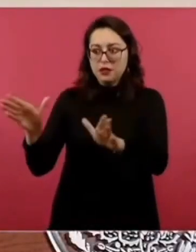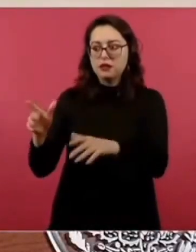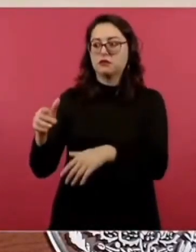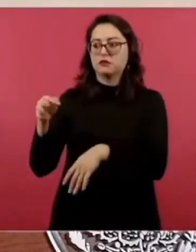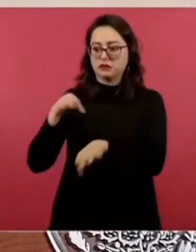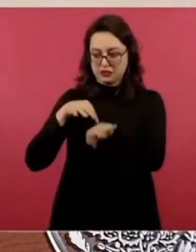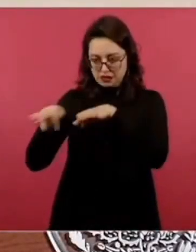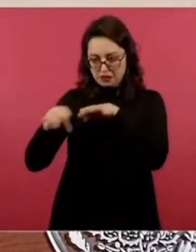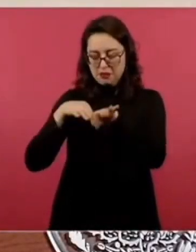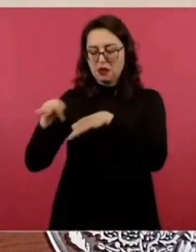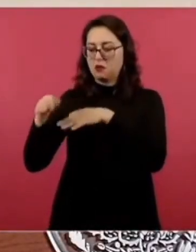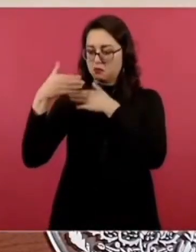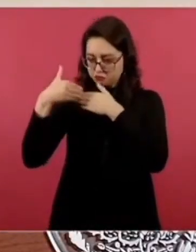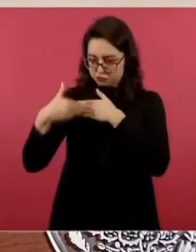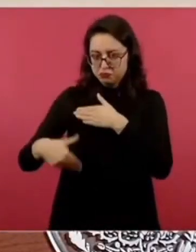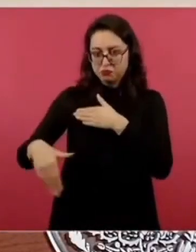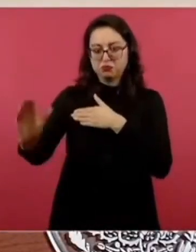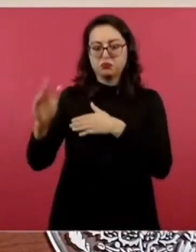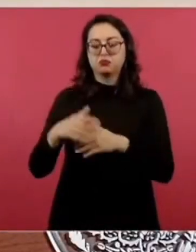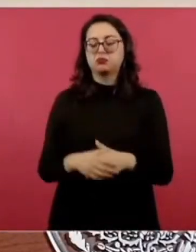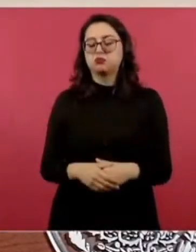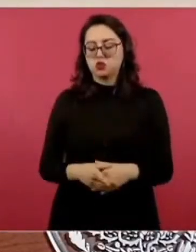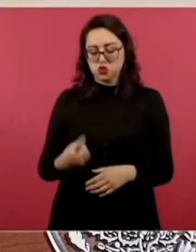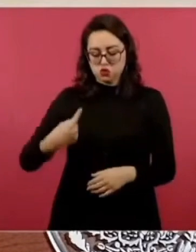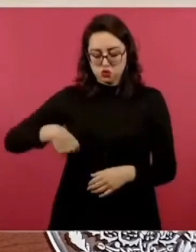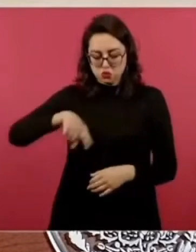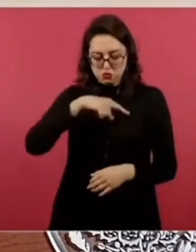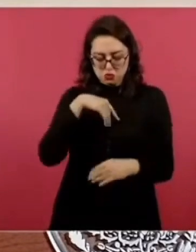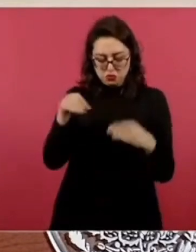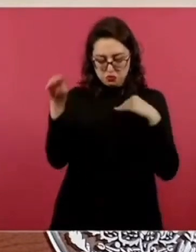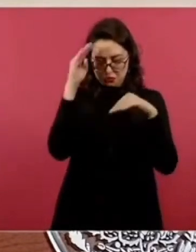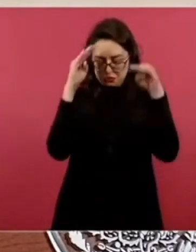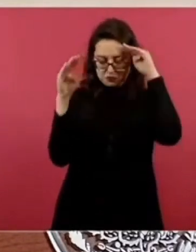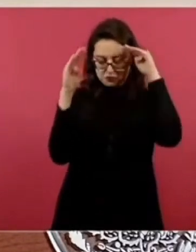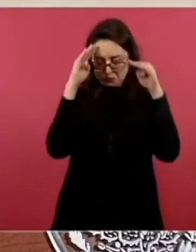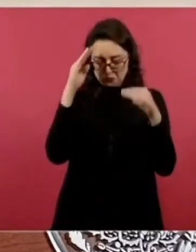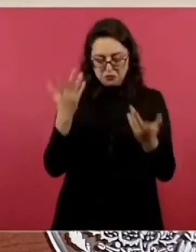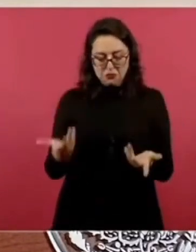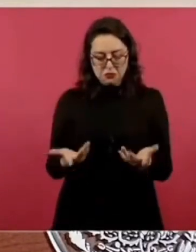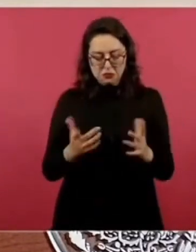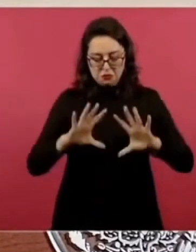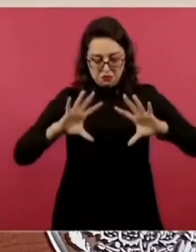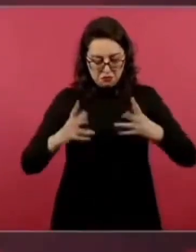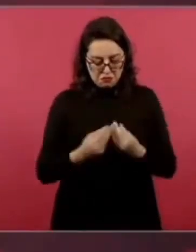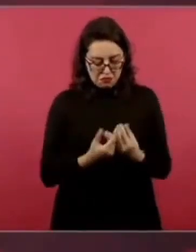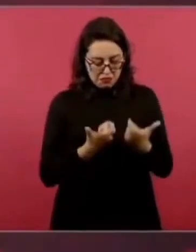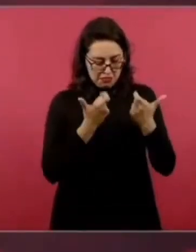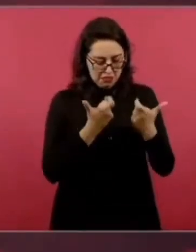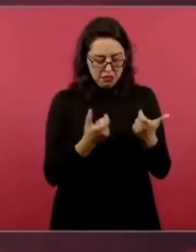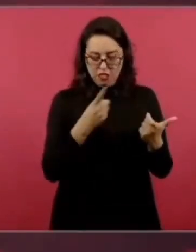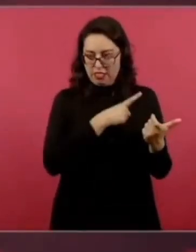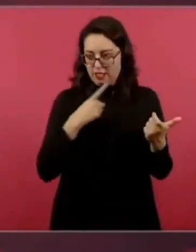que se pueda hacer una reestructuración de esa deuda que se tiene con el gobierno